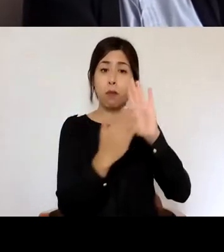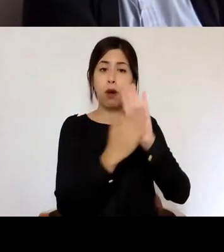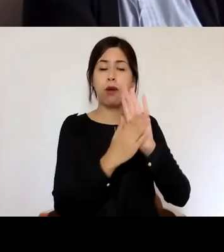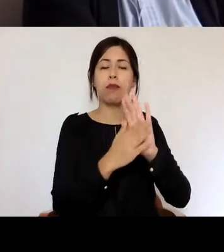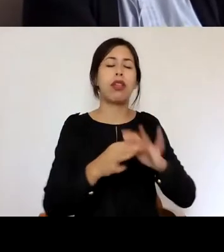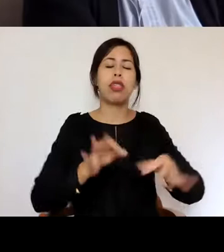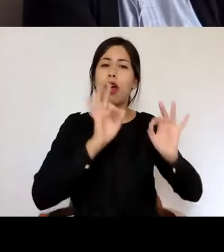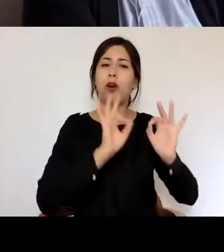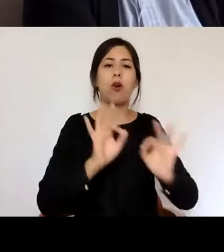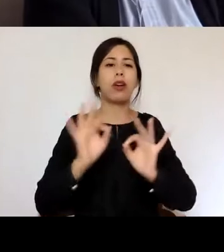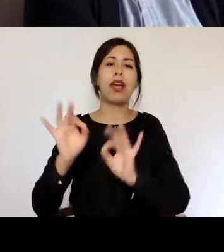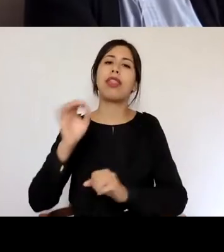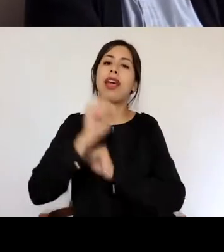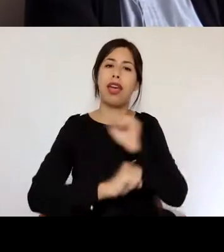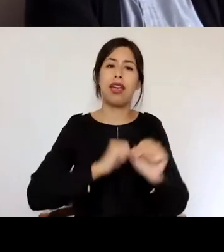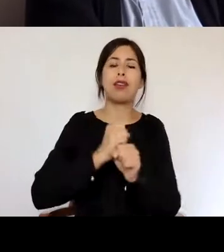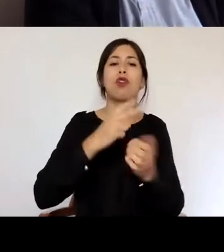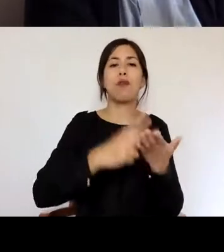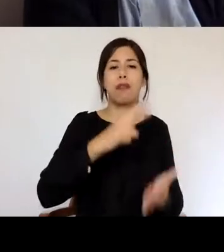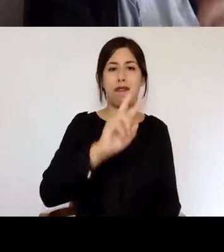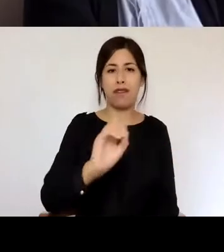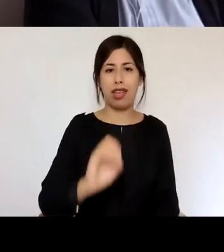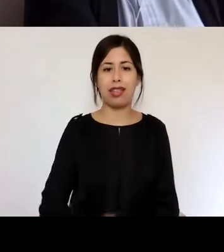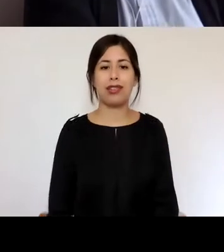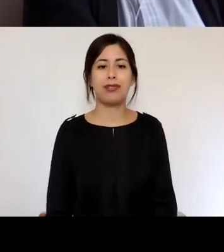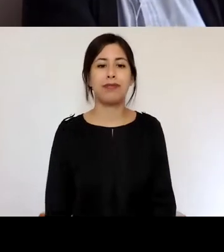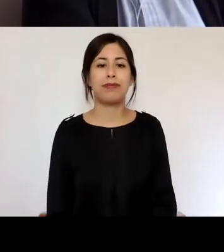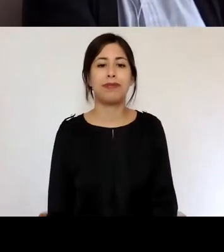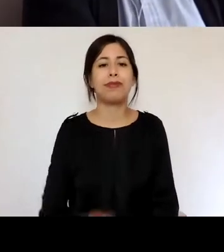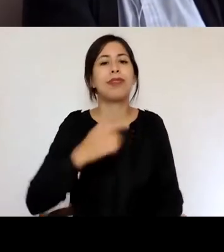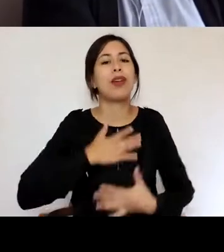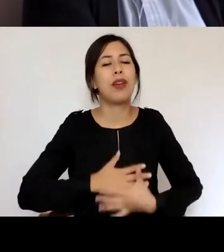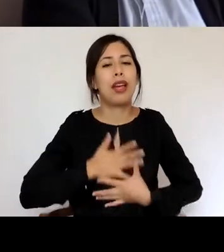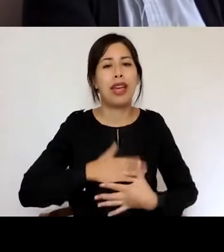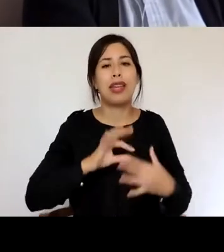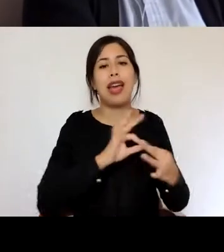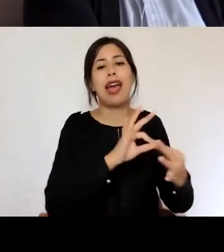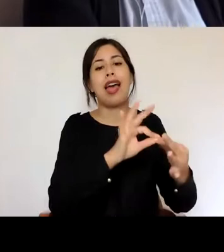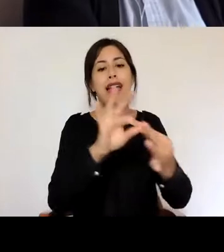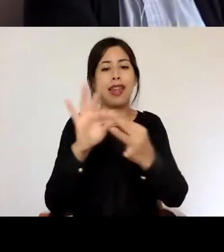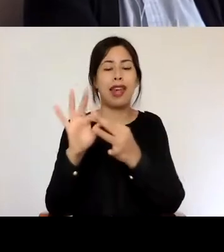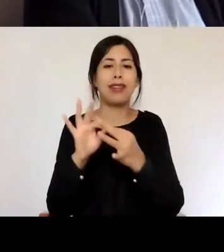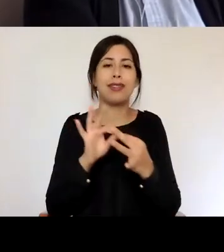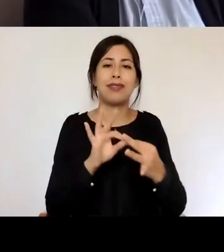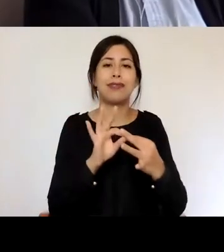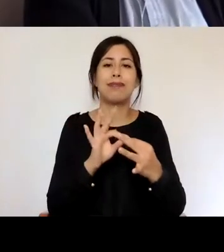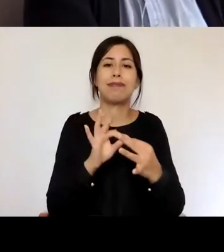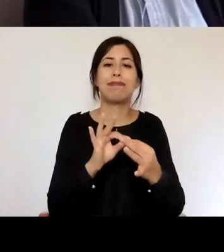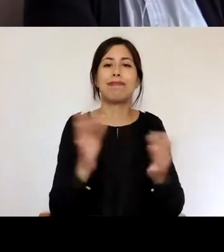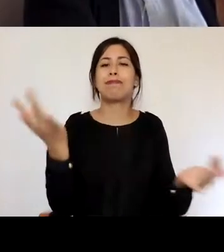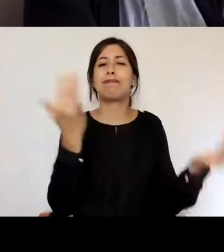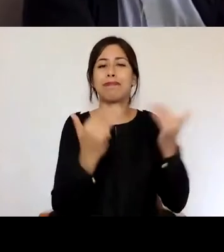las del año 2020 con esto quería agradecerles la presencia a todos ustedes esta mañana